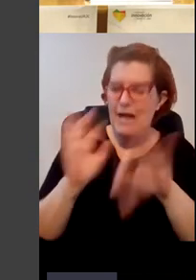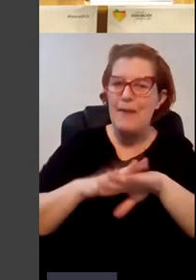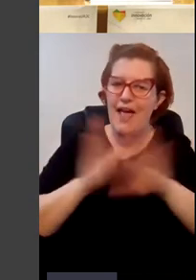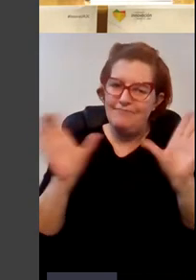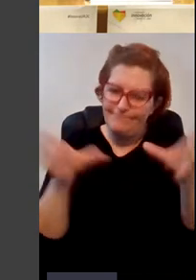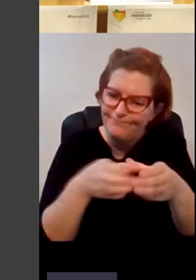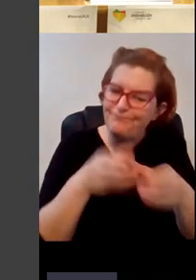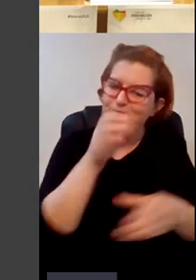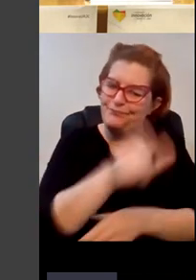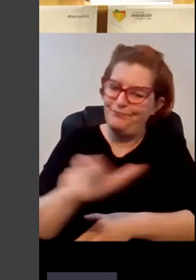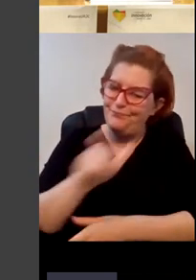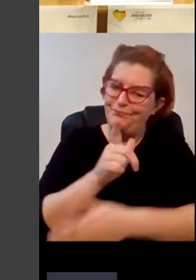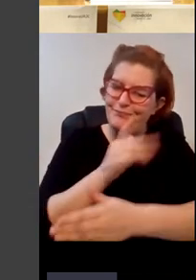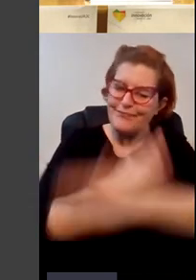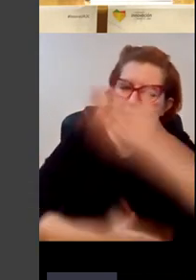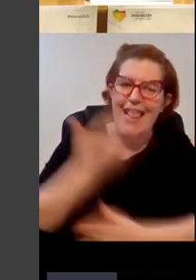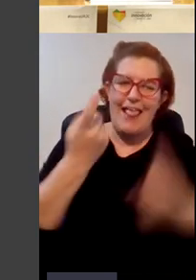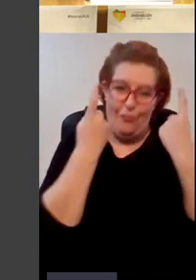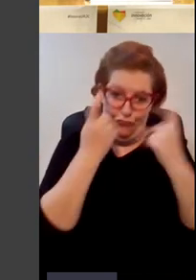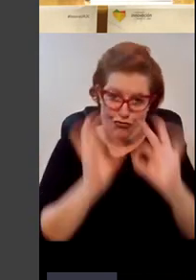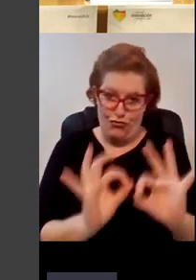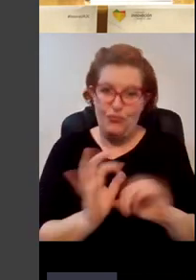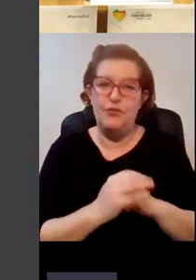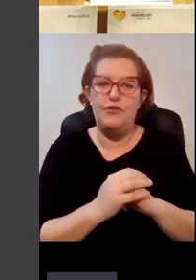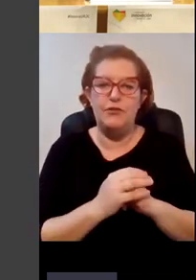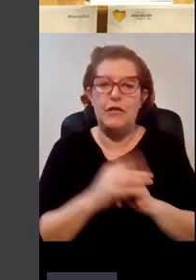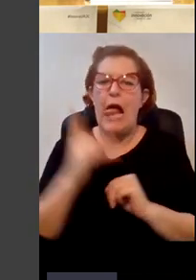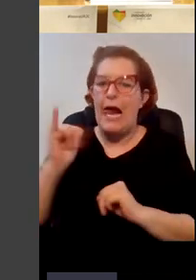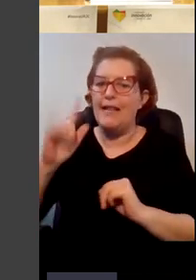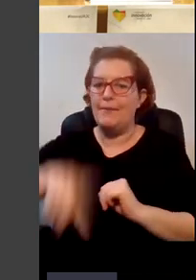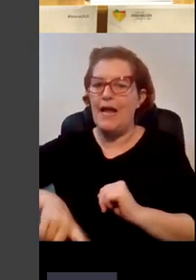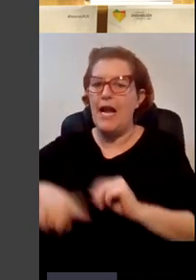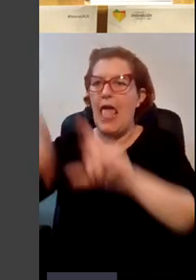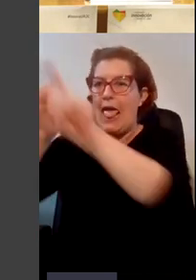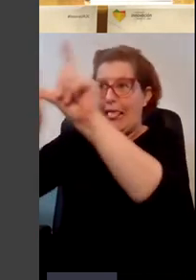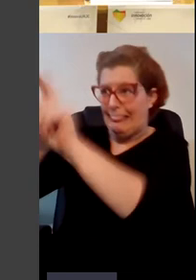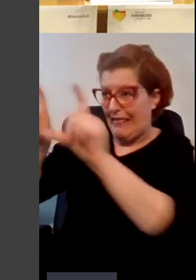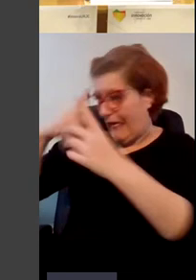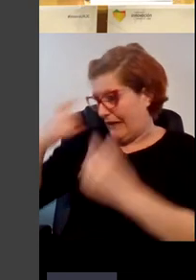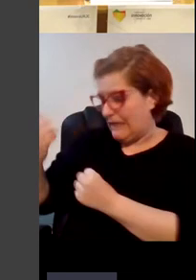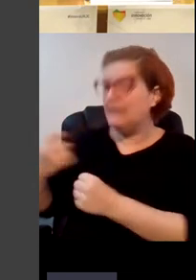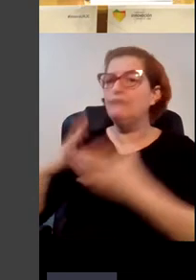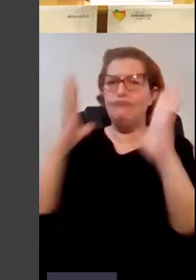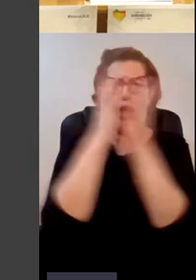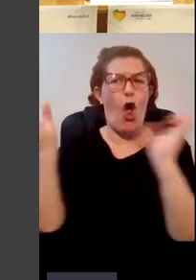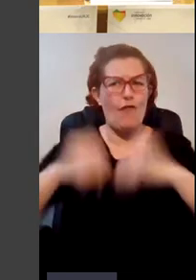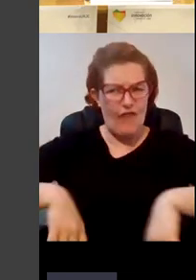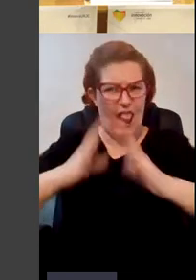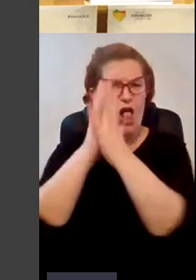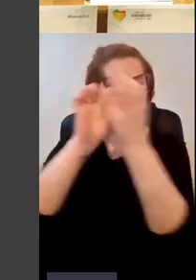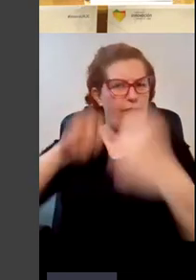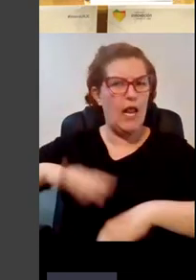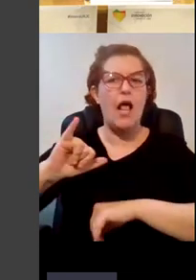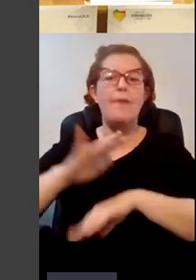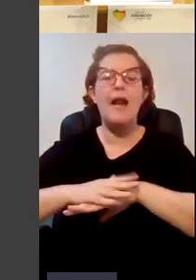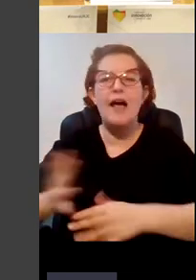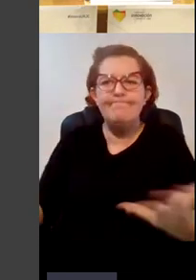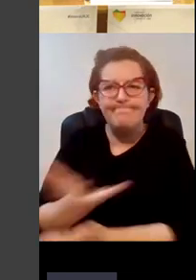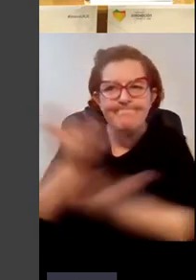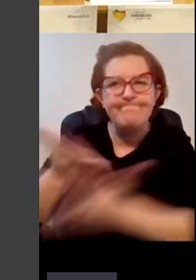estudiantes con discapacidad tenemos convenios con diferentes entidades para fomentar la inclusión